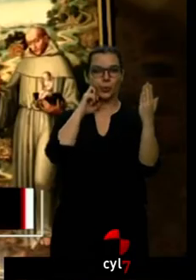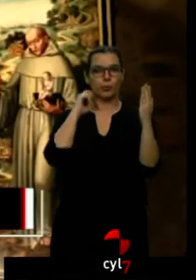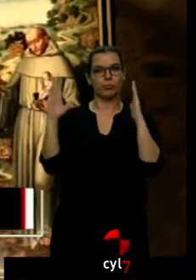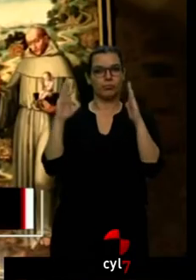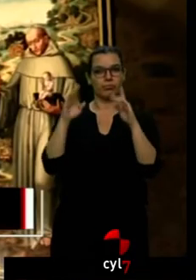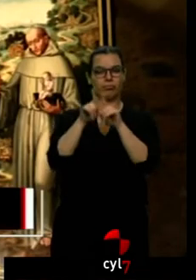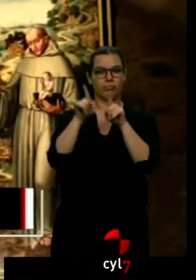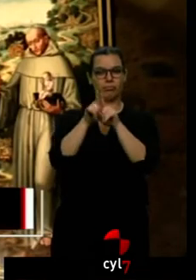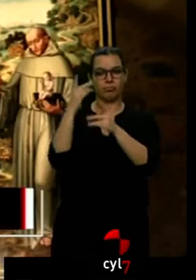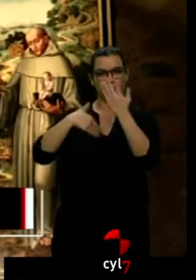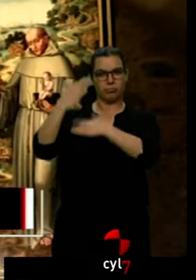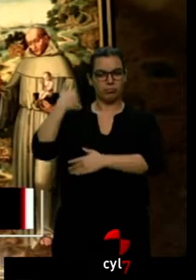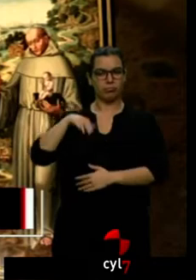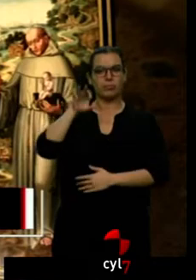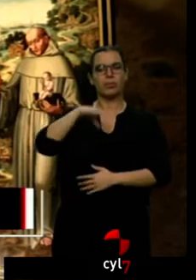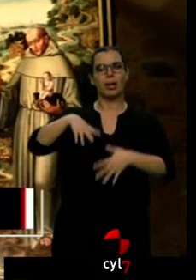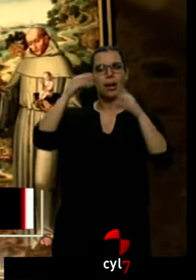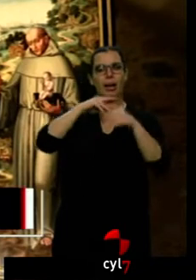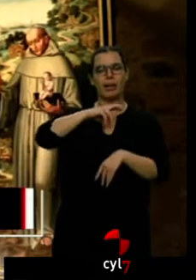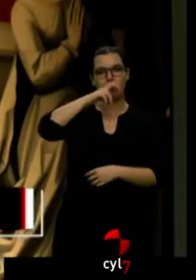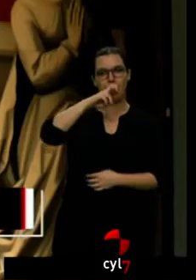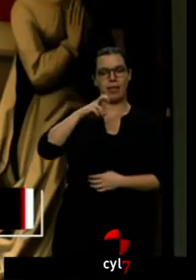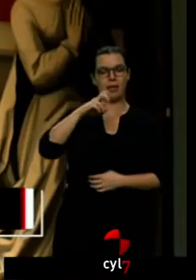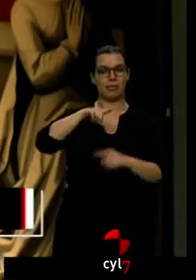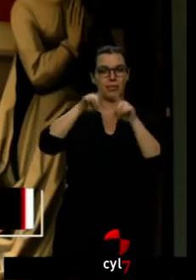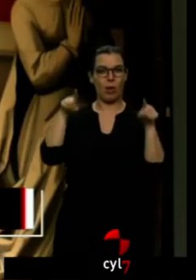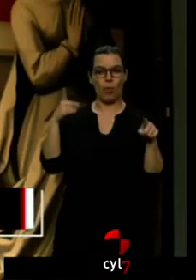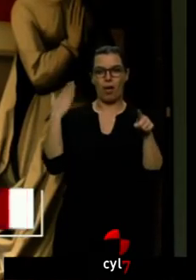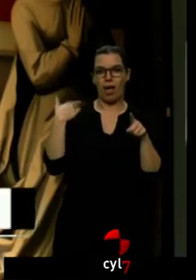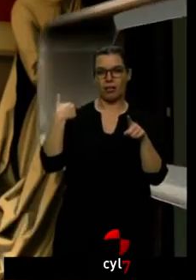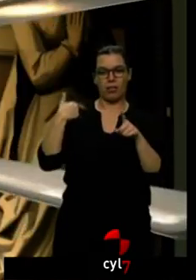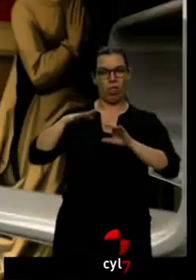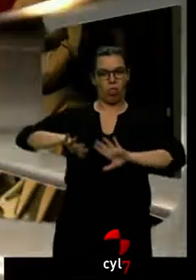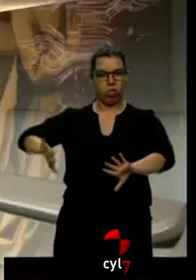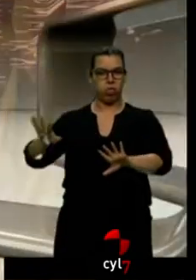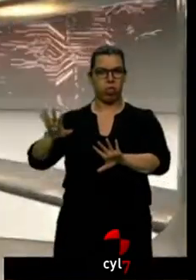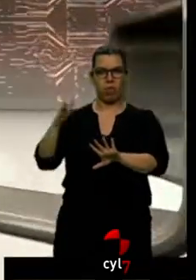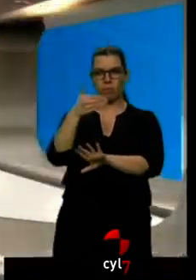Catedral de Segovia. Estaban ocultas y en mal estado. Ahora pueden verse hasta 40 obras.